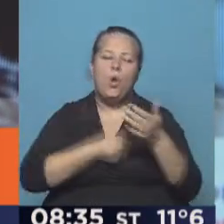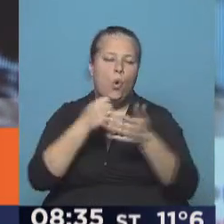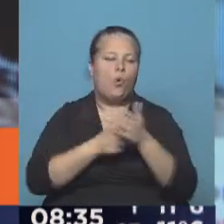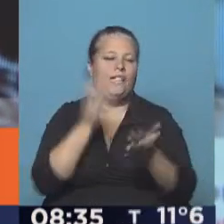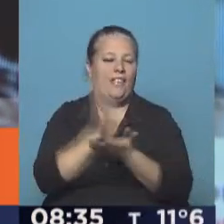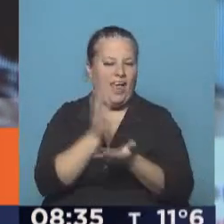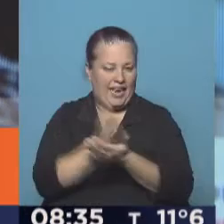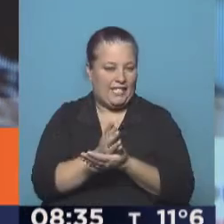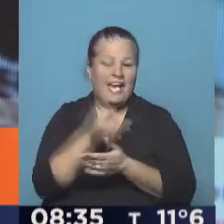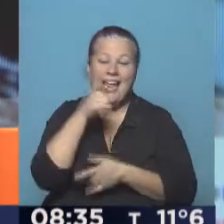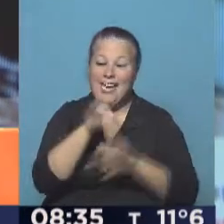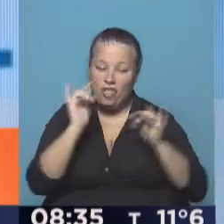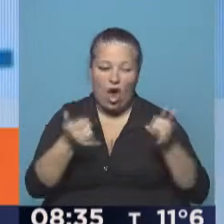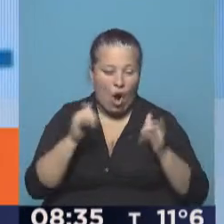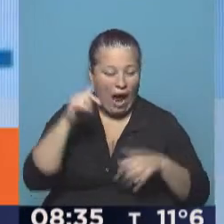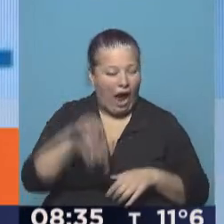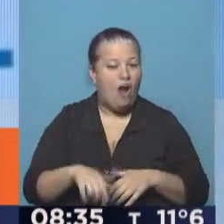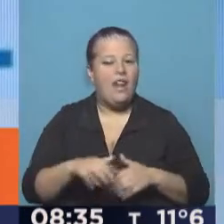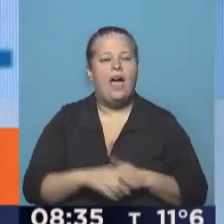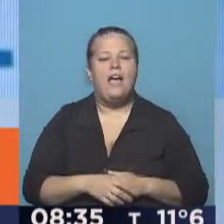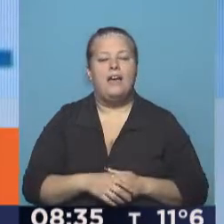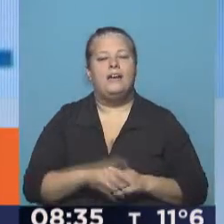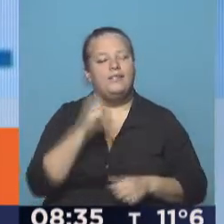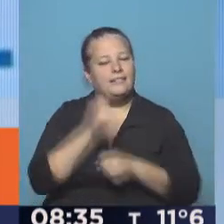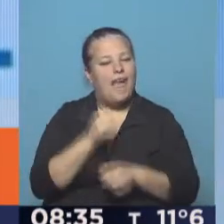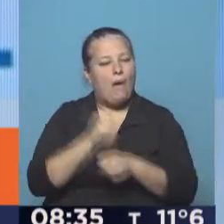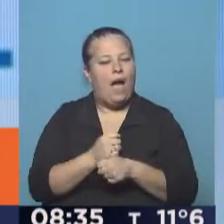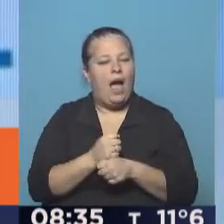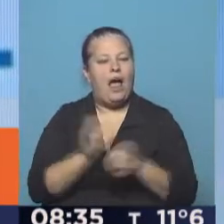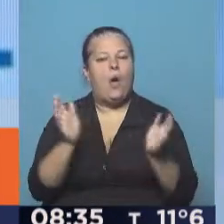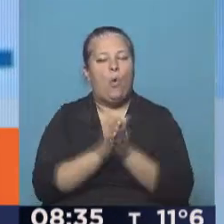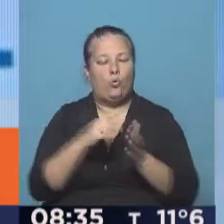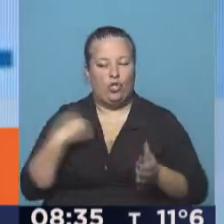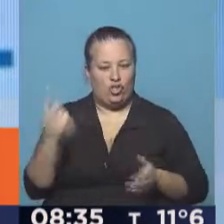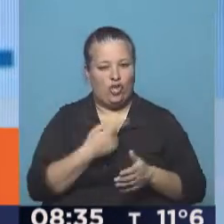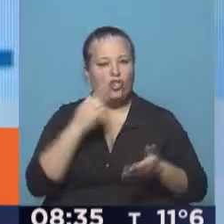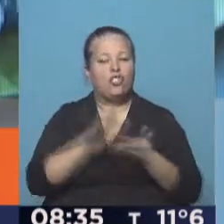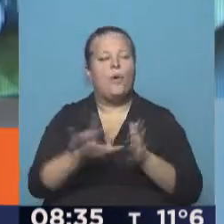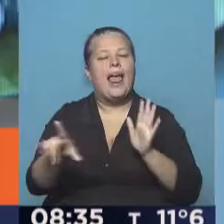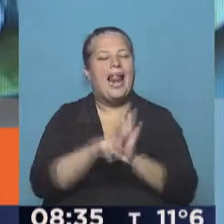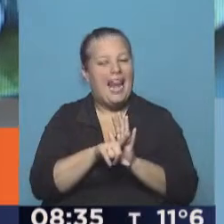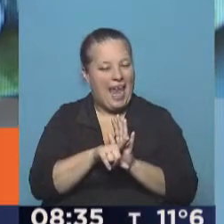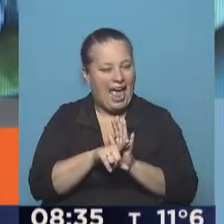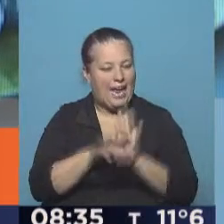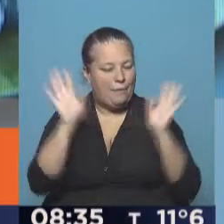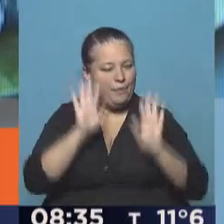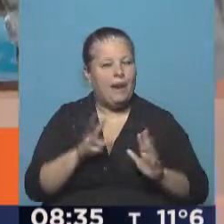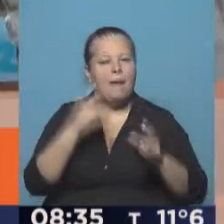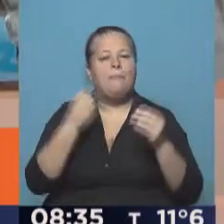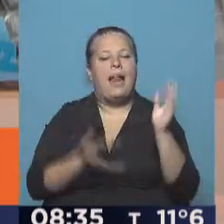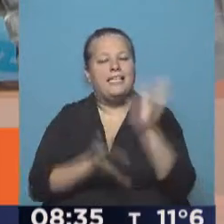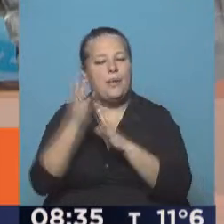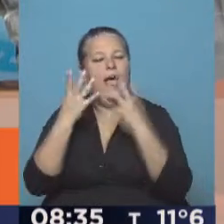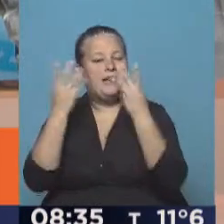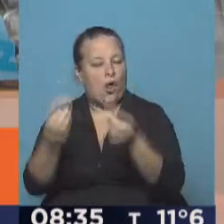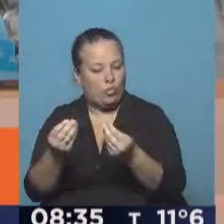por sus derechos. Esos jóvenes están hoy trabajando junto con nosotros en lo que es una ley de egreso asistido